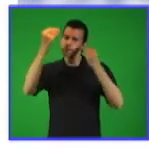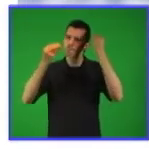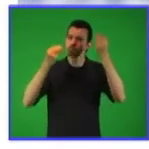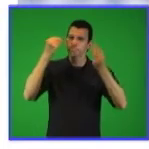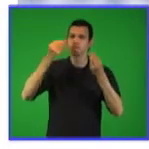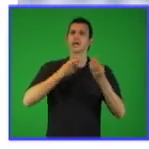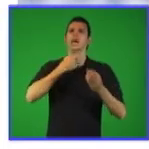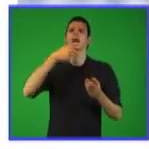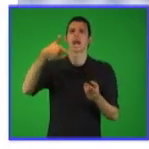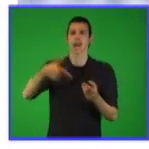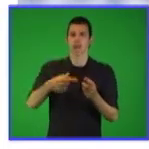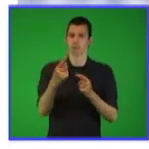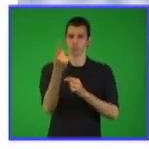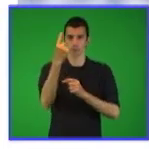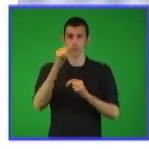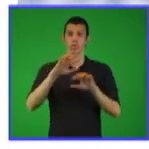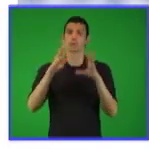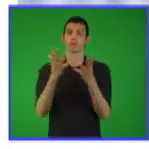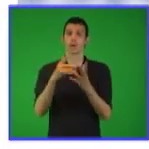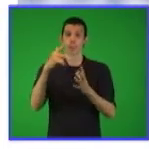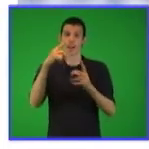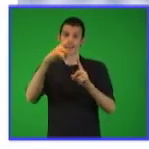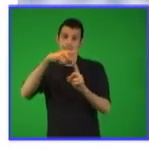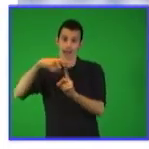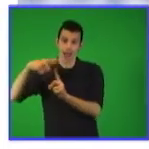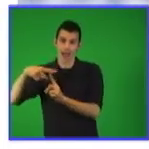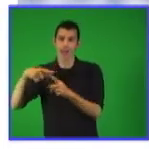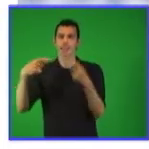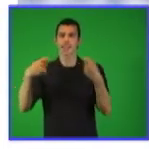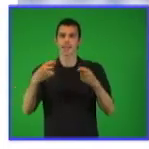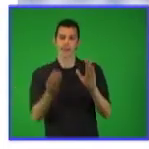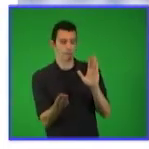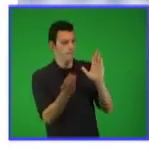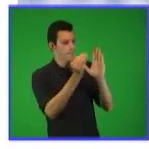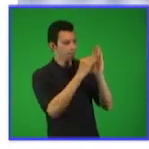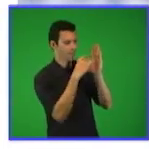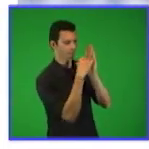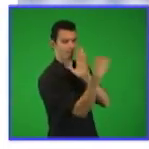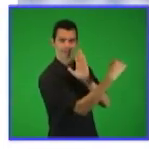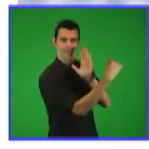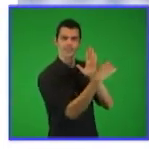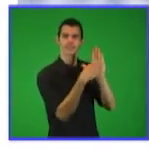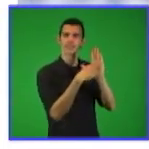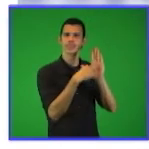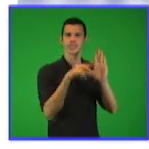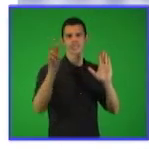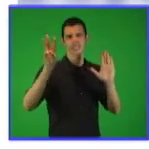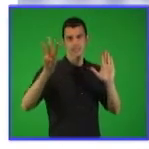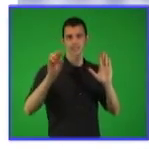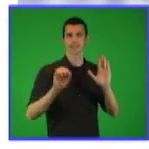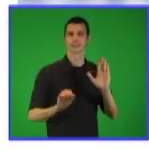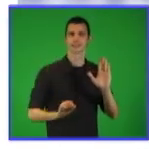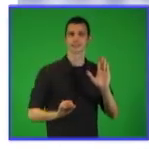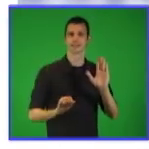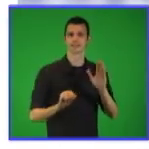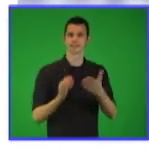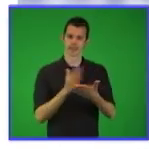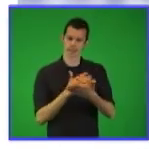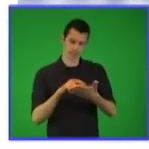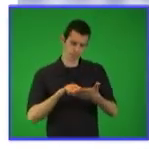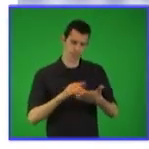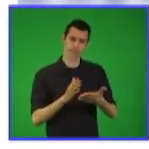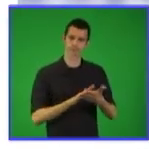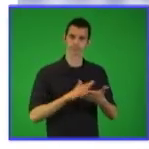los ejercicios del epígrafe 3 del libro de texto